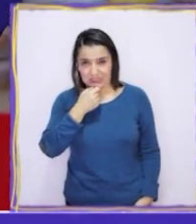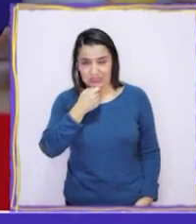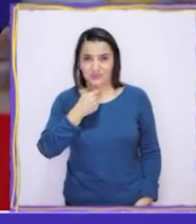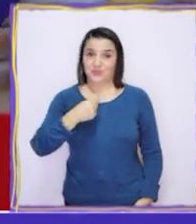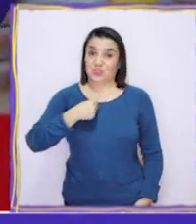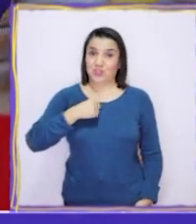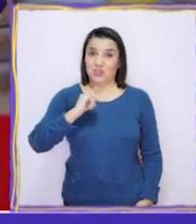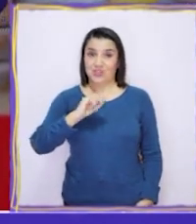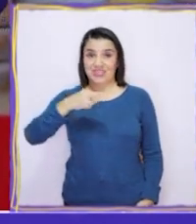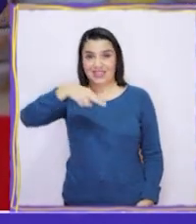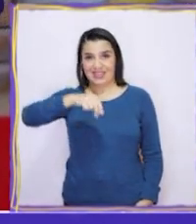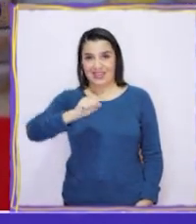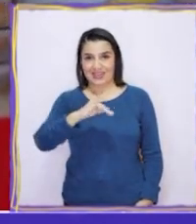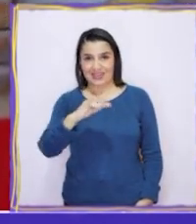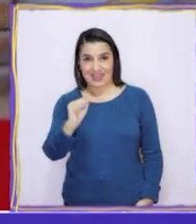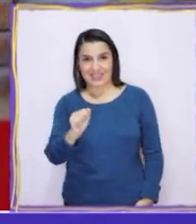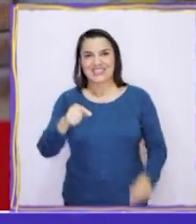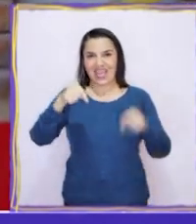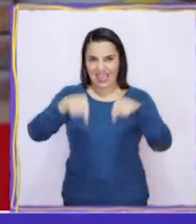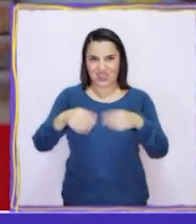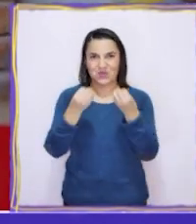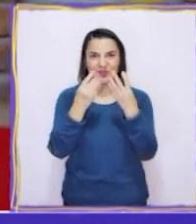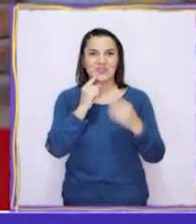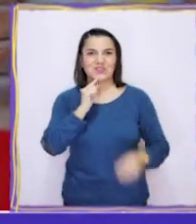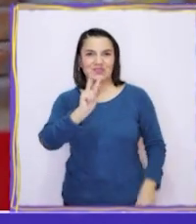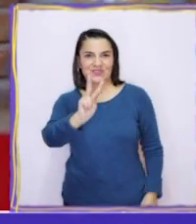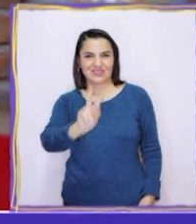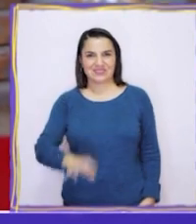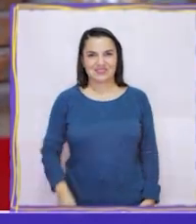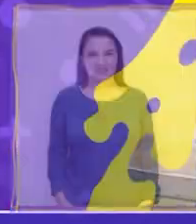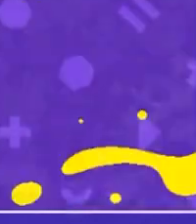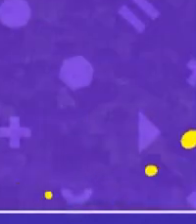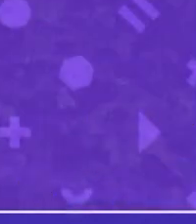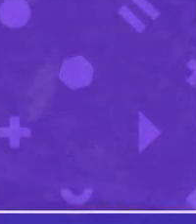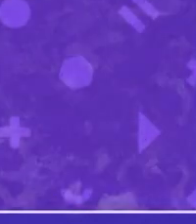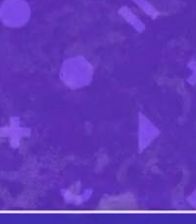Bueno, yo soy Ignacia y esto es Aprendo TV.